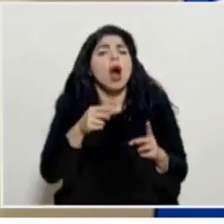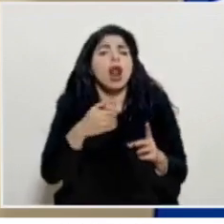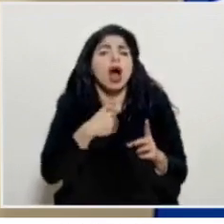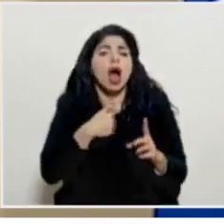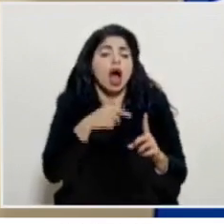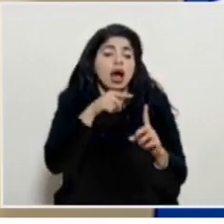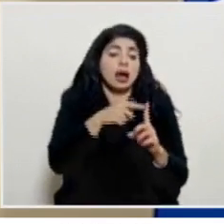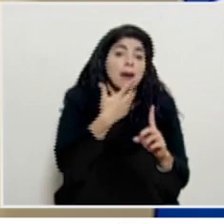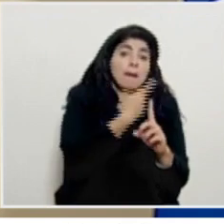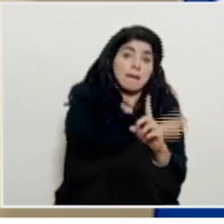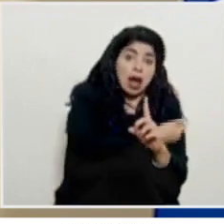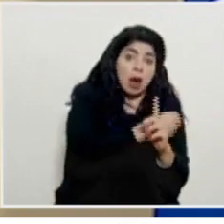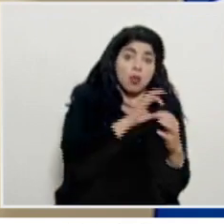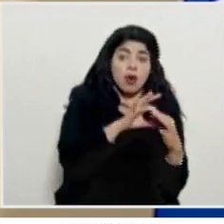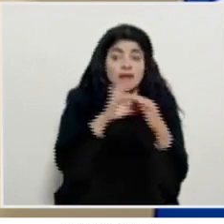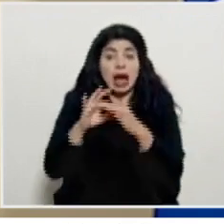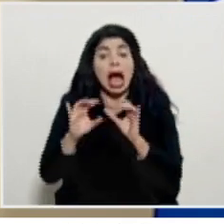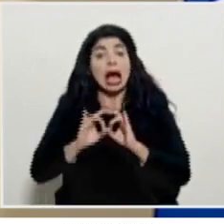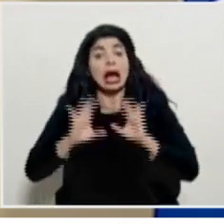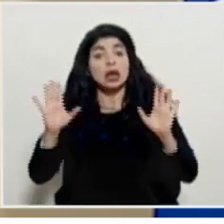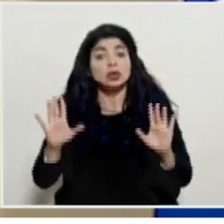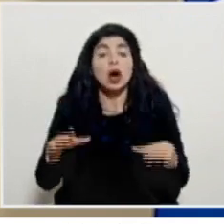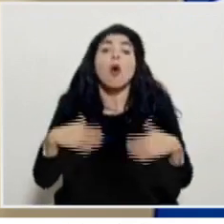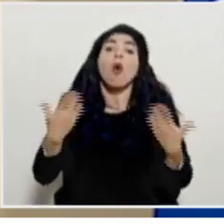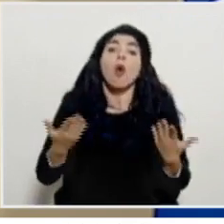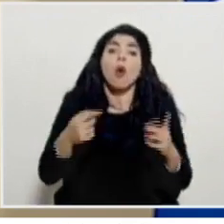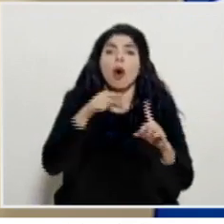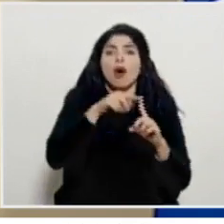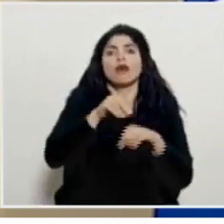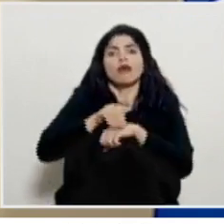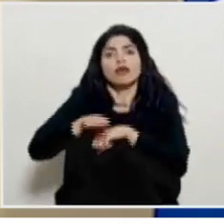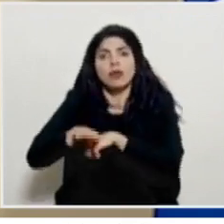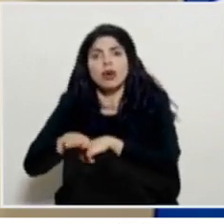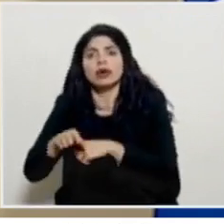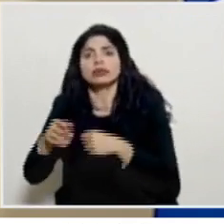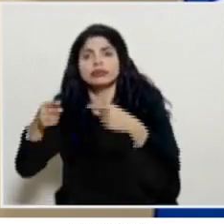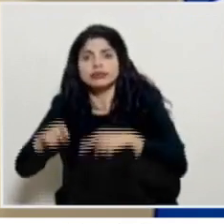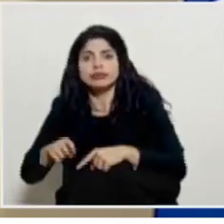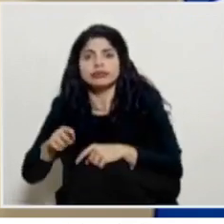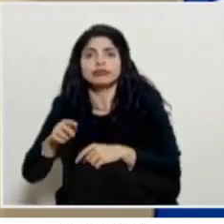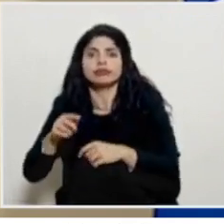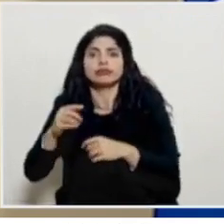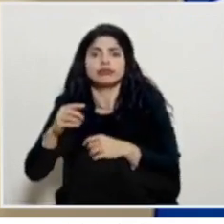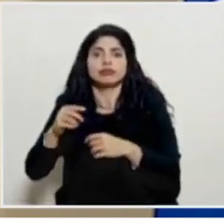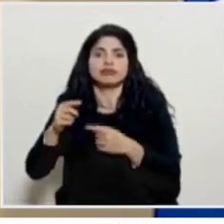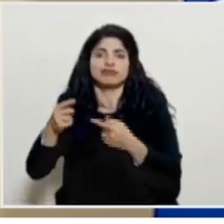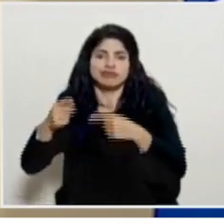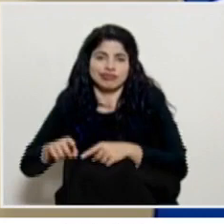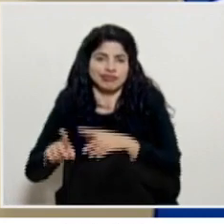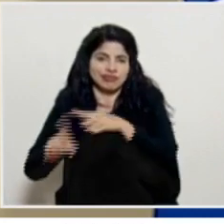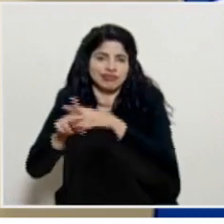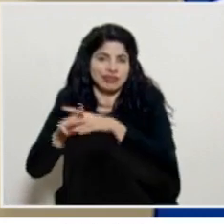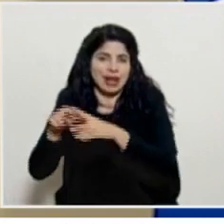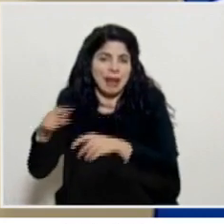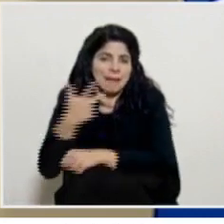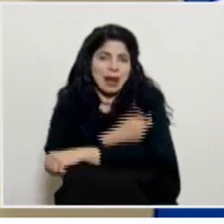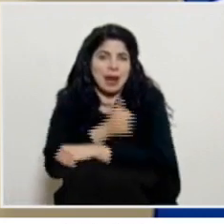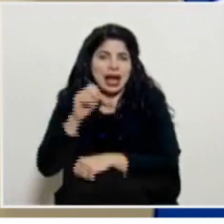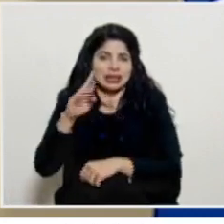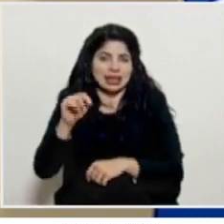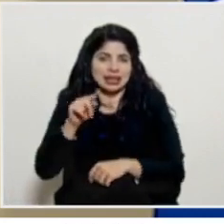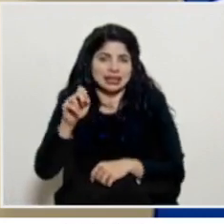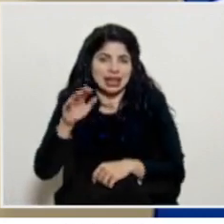si es de casualidad o de causa verdad entre esto esto que se ha reportado con la vacuna de